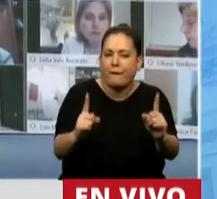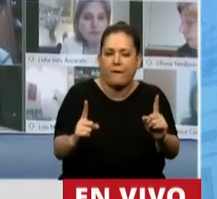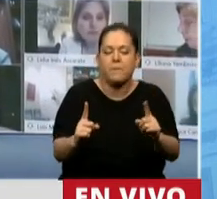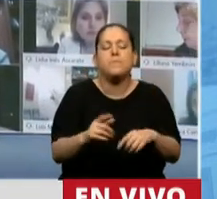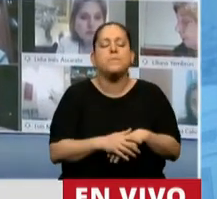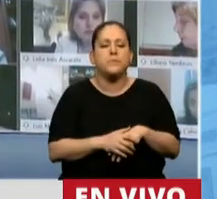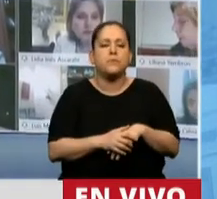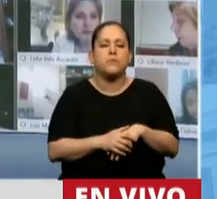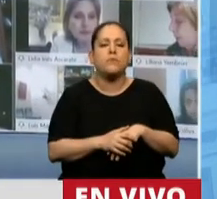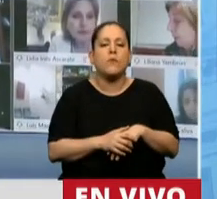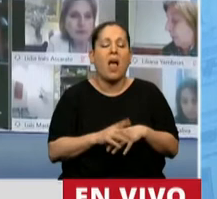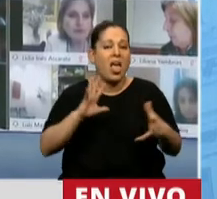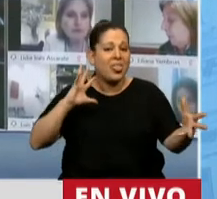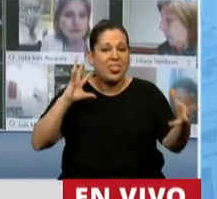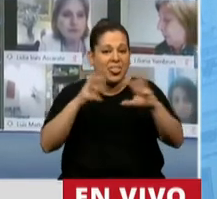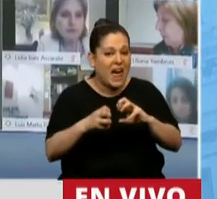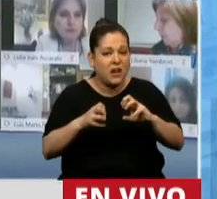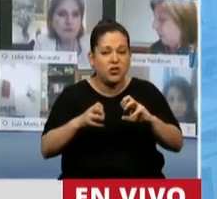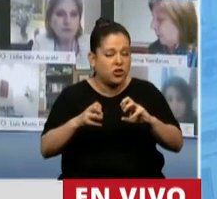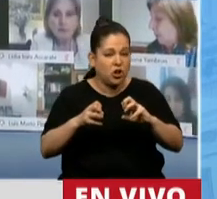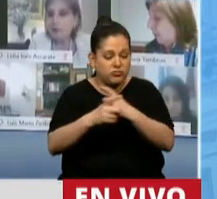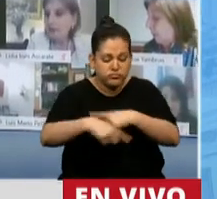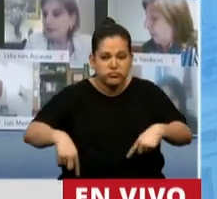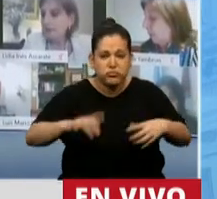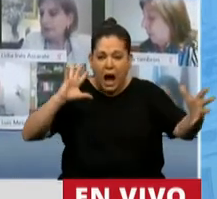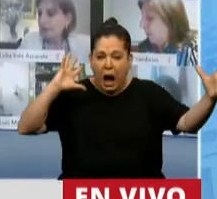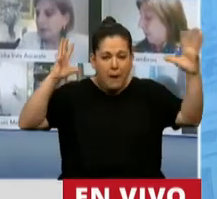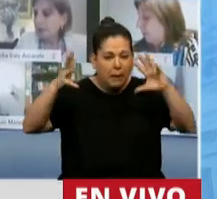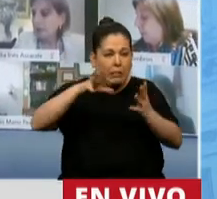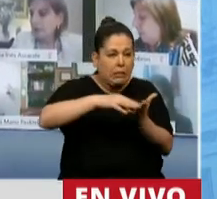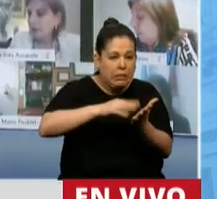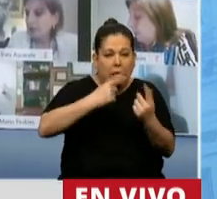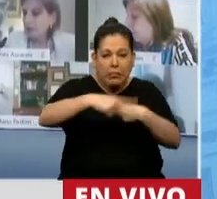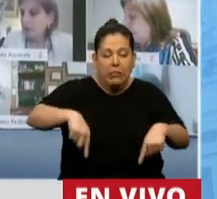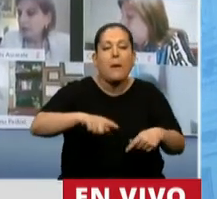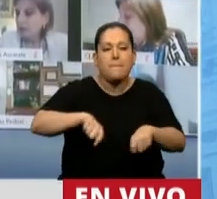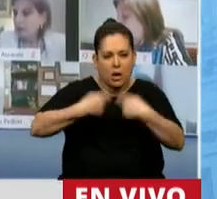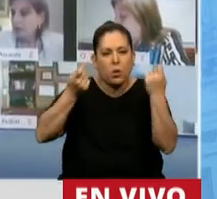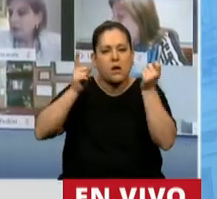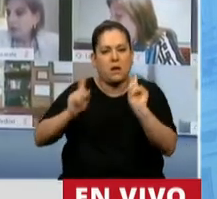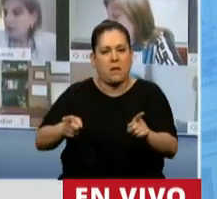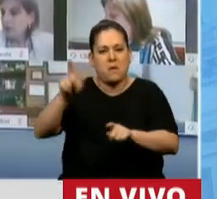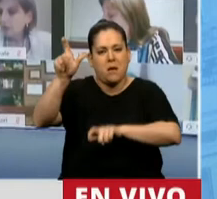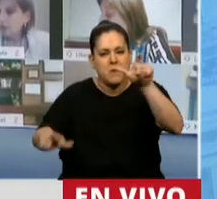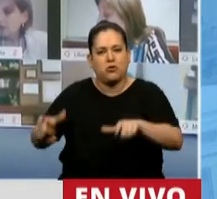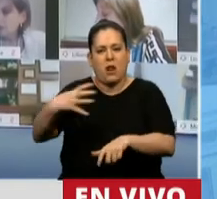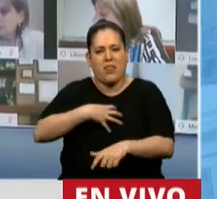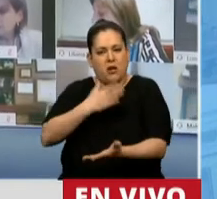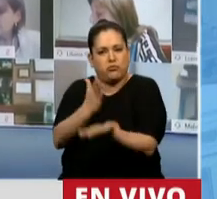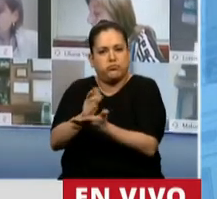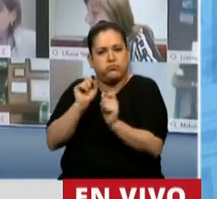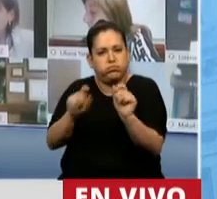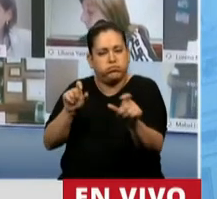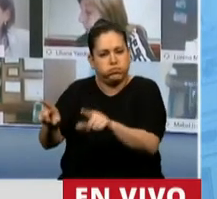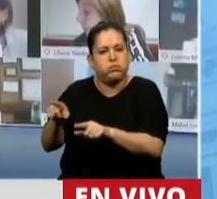palabras, los daños ambientales interfieren en el disfrute de los derechos humanos y el ejercicio de esos derechos